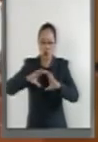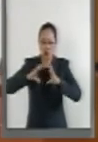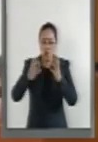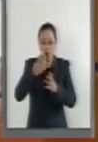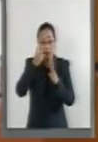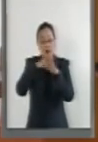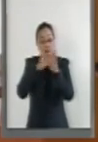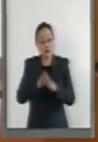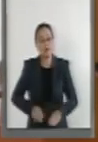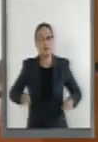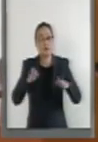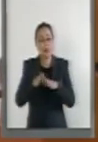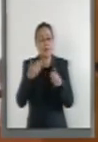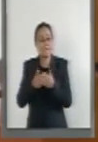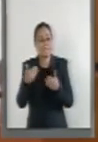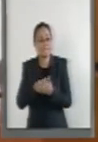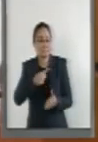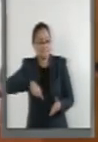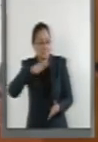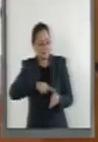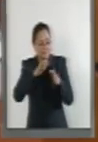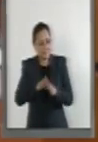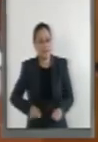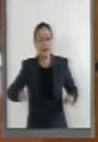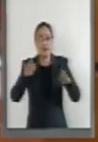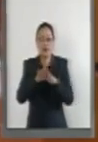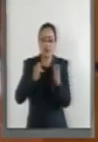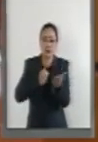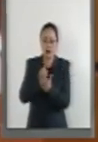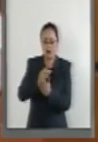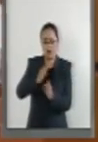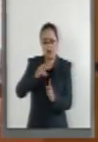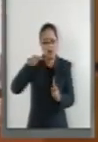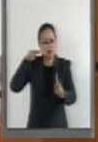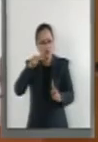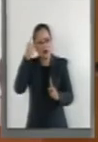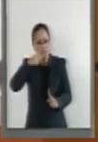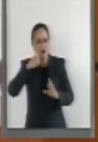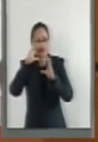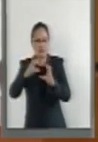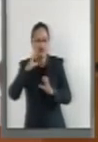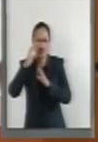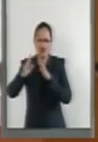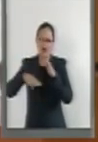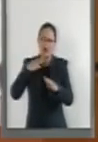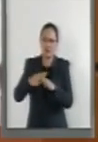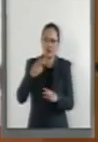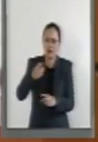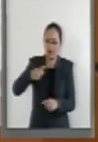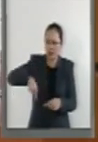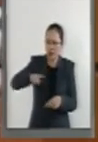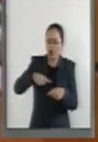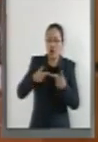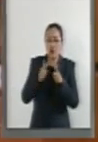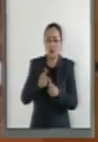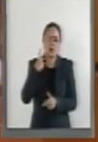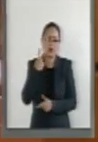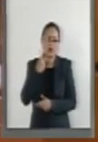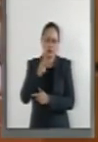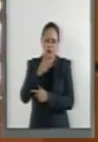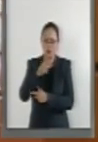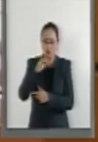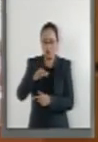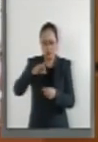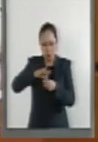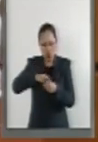Hoy hacemos historia, hoy tomamos un nuevo rumbo para la preservación del planeta. El PRI votará a favor por